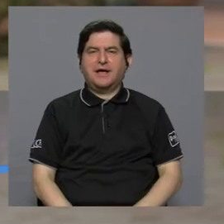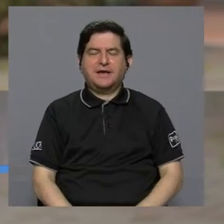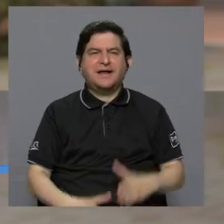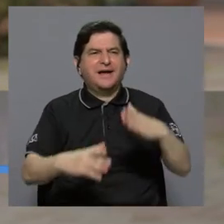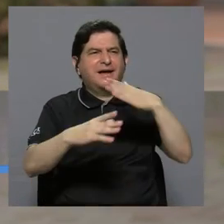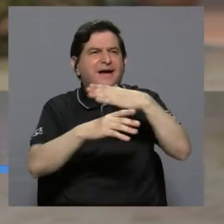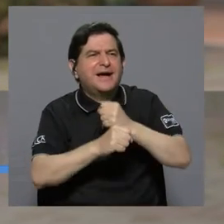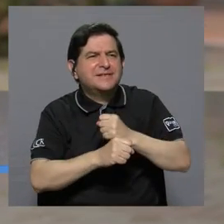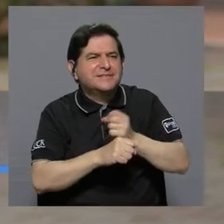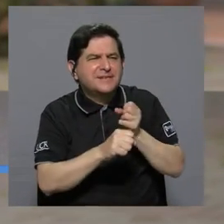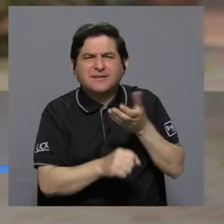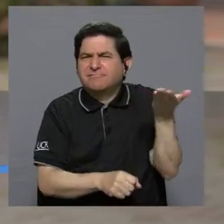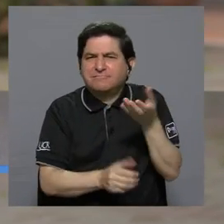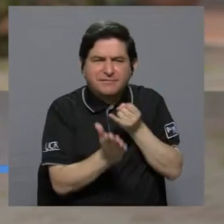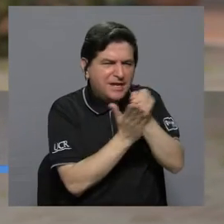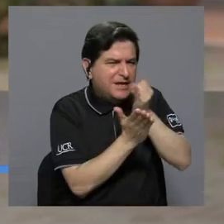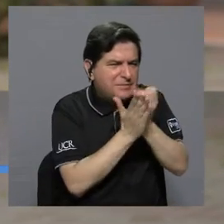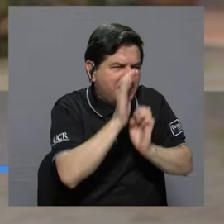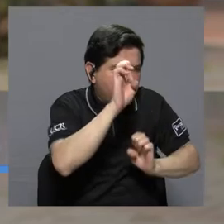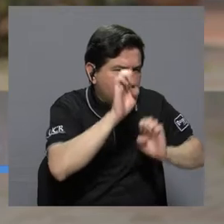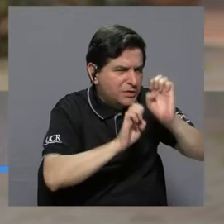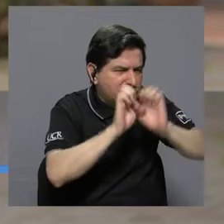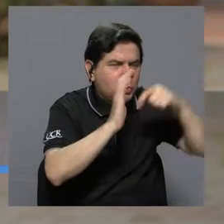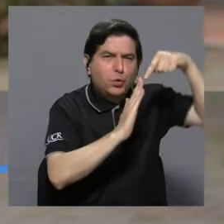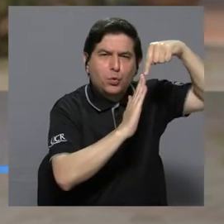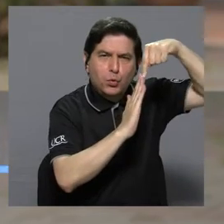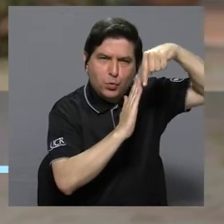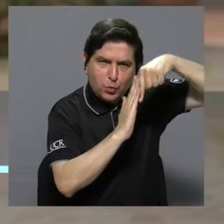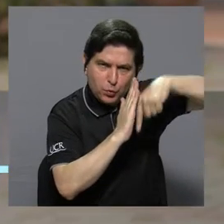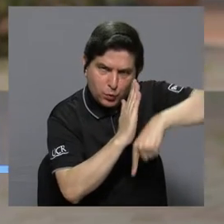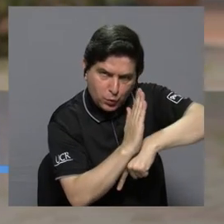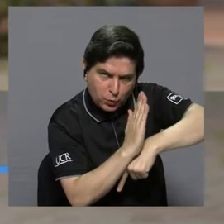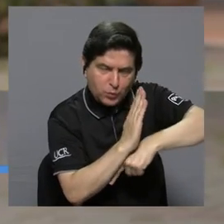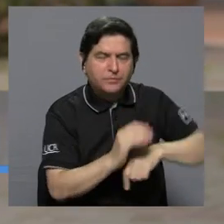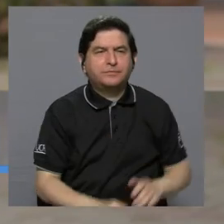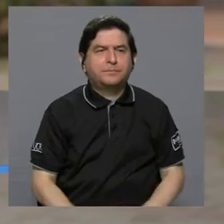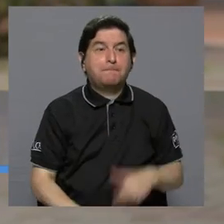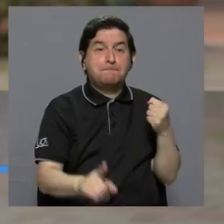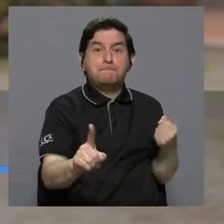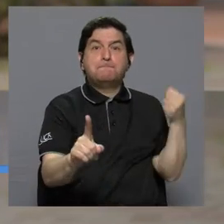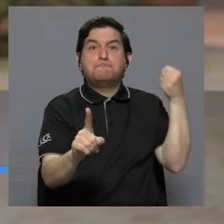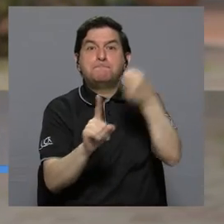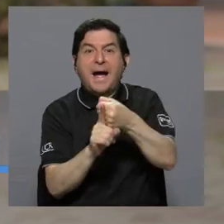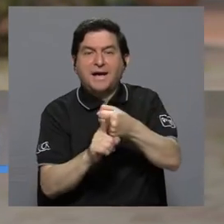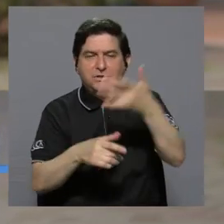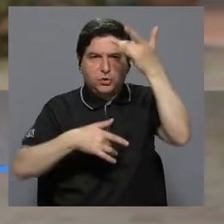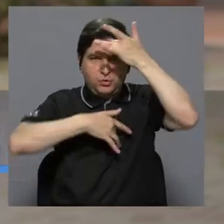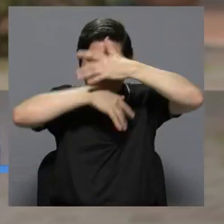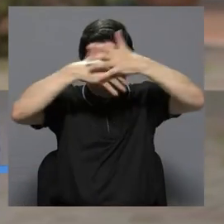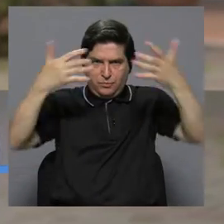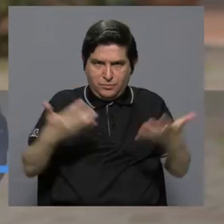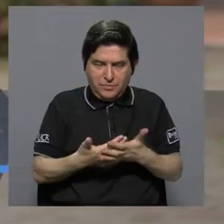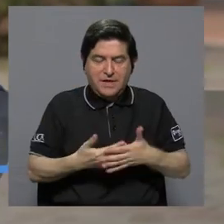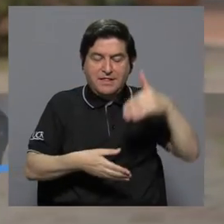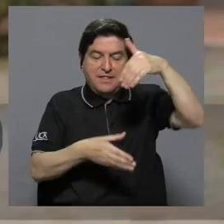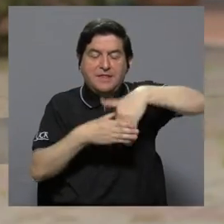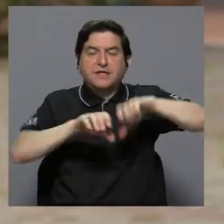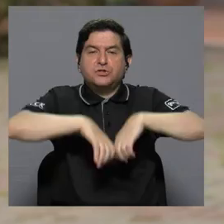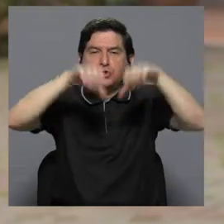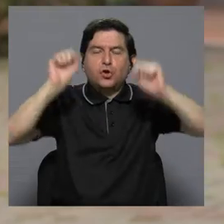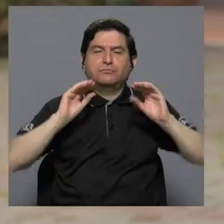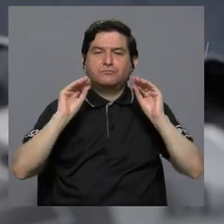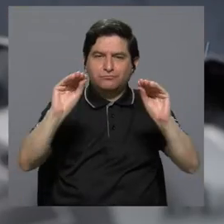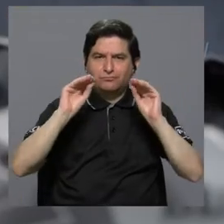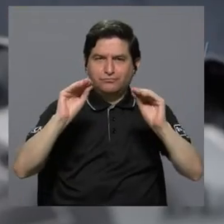realizar una investigación evaluativa profunda sobre el impacto de la pandemia en el sistema